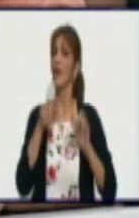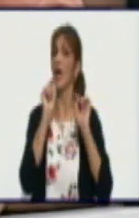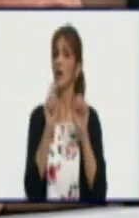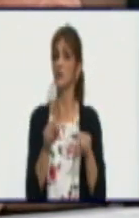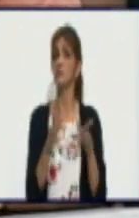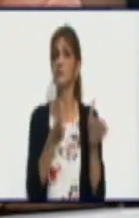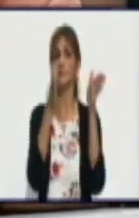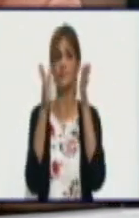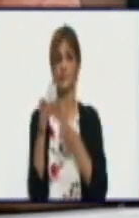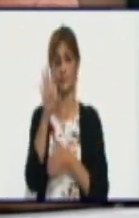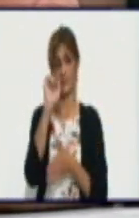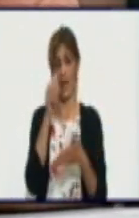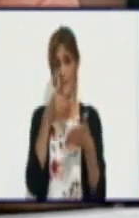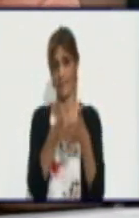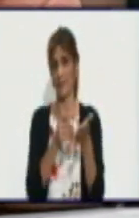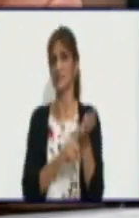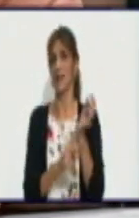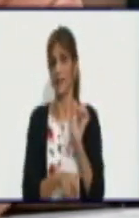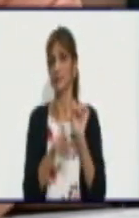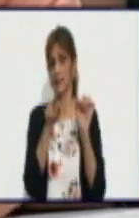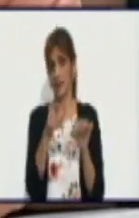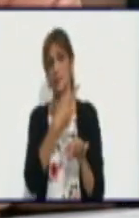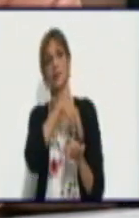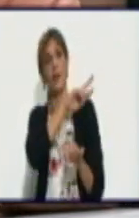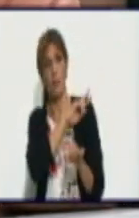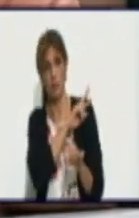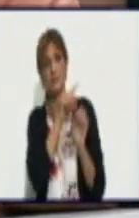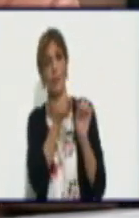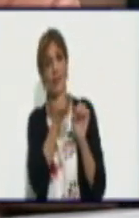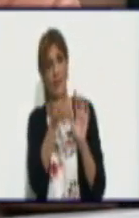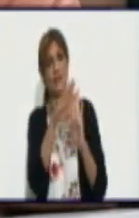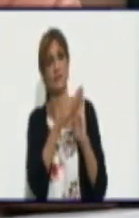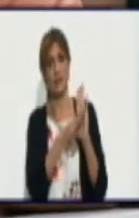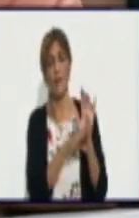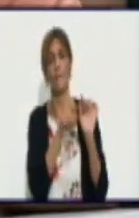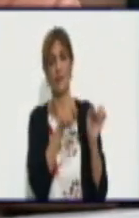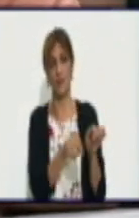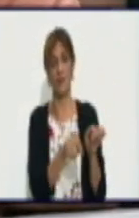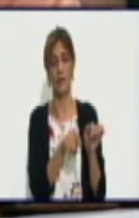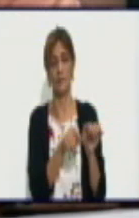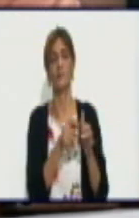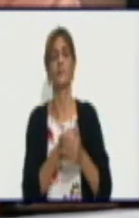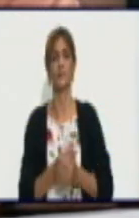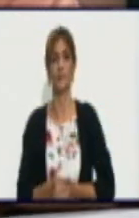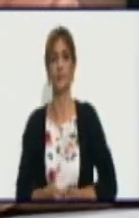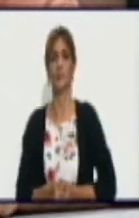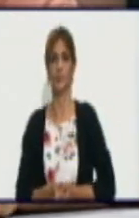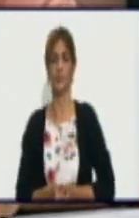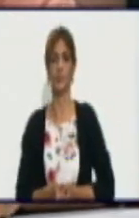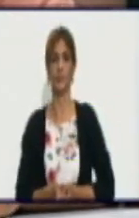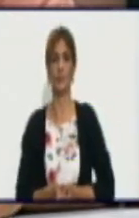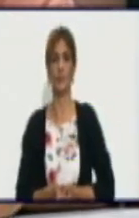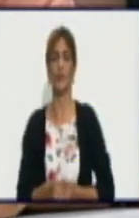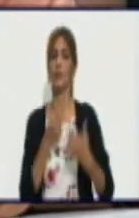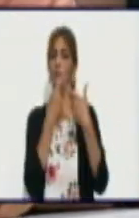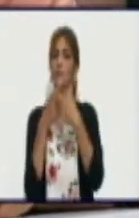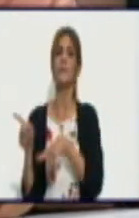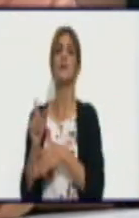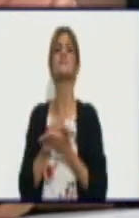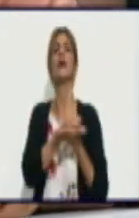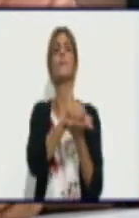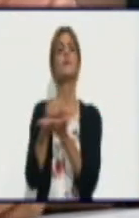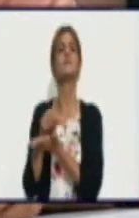eléctrica son de las medidas, las cuestiones más esenciales. Con relación al servicio del agua,